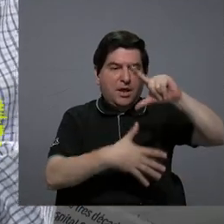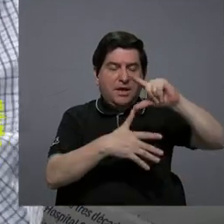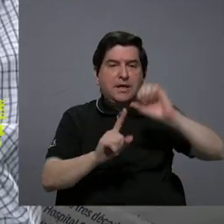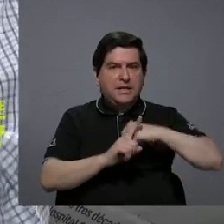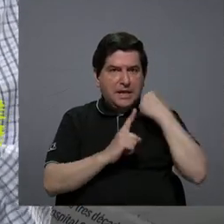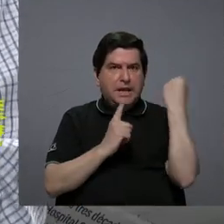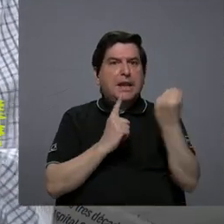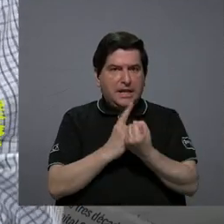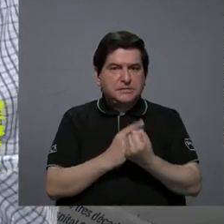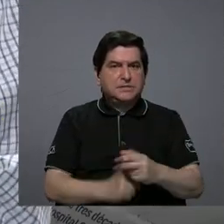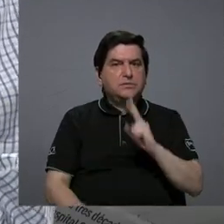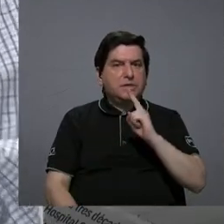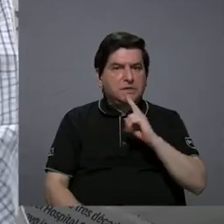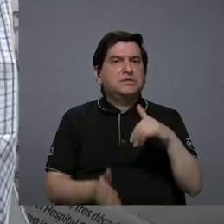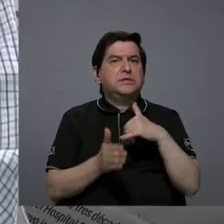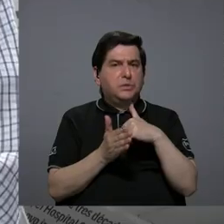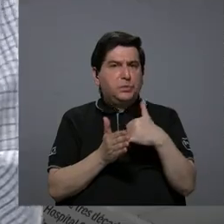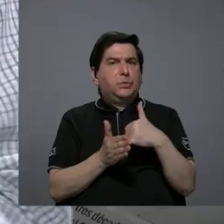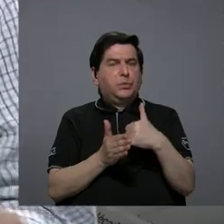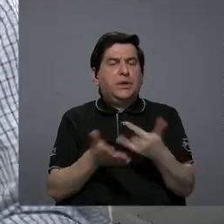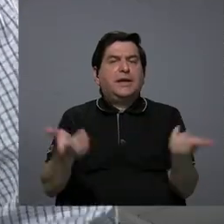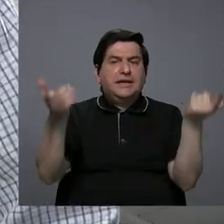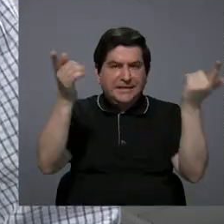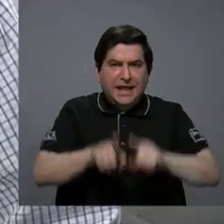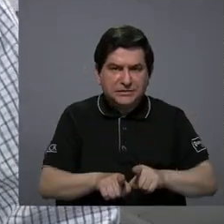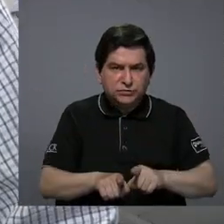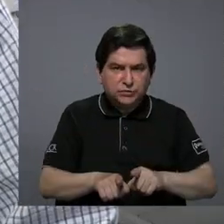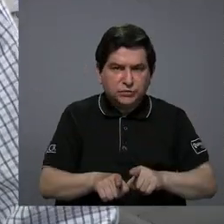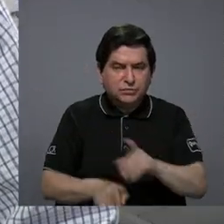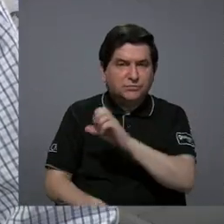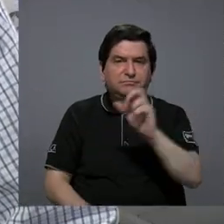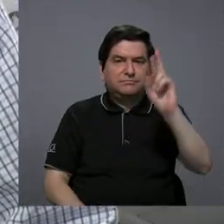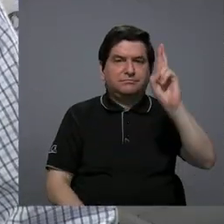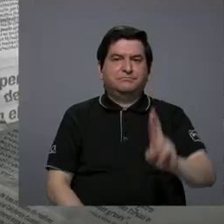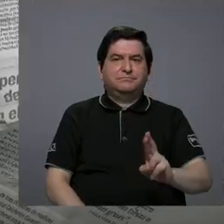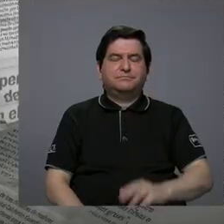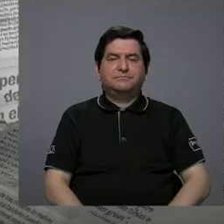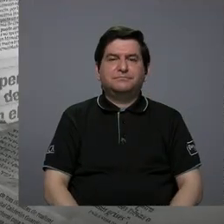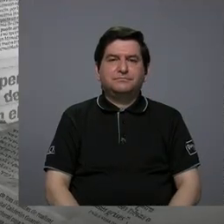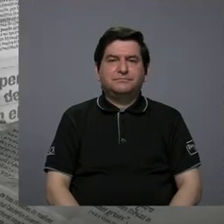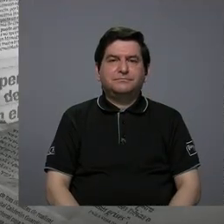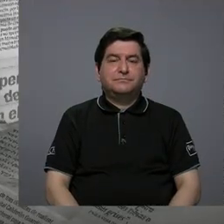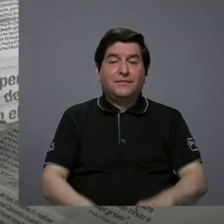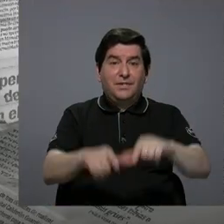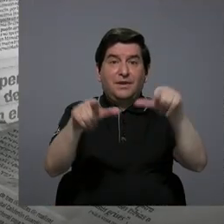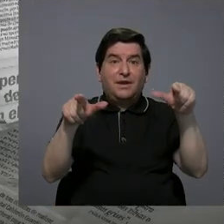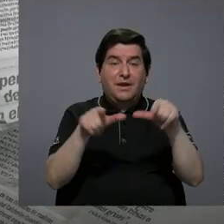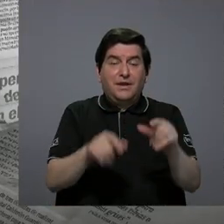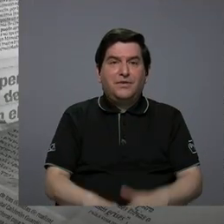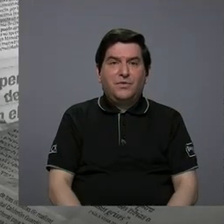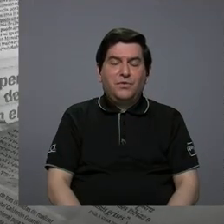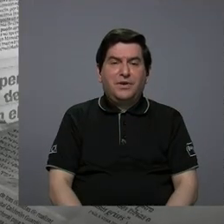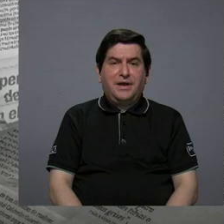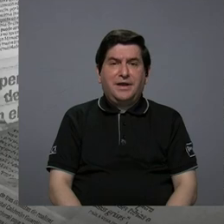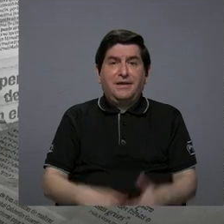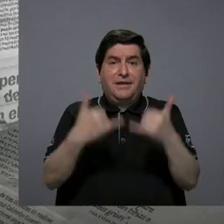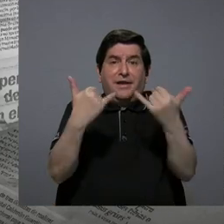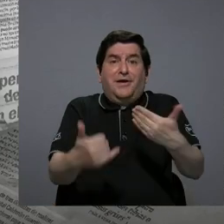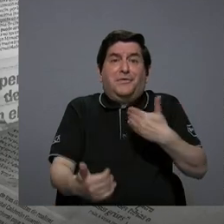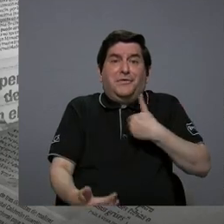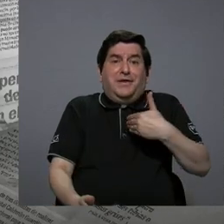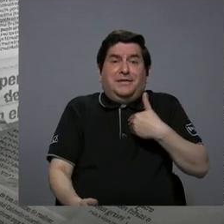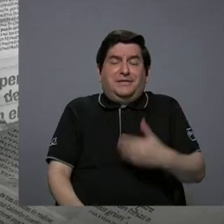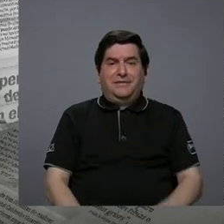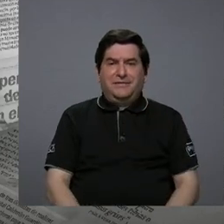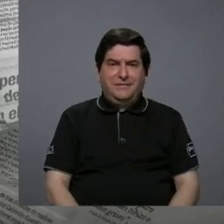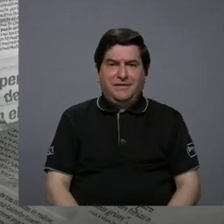que estar muy delicadas. Y ese es el caso de Costa Rica. Sí, es el lugar preferencial que logramos